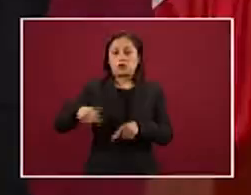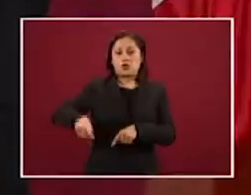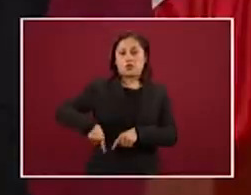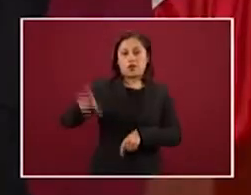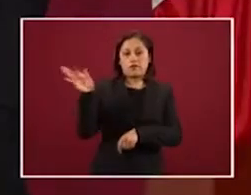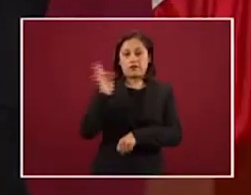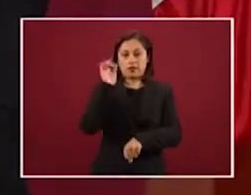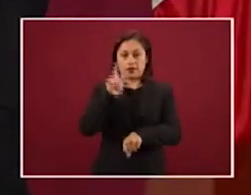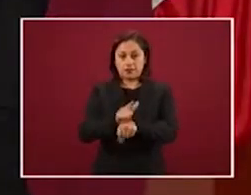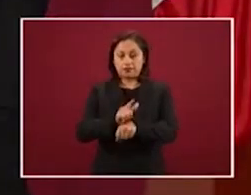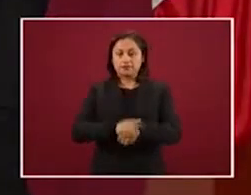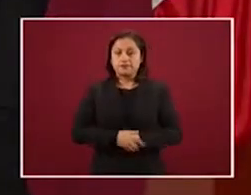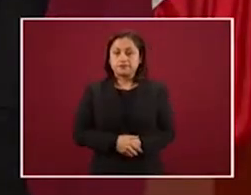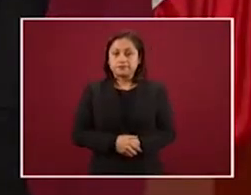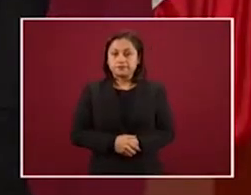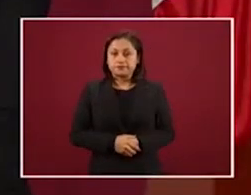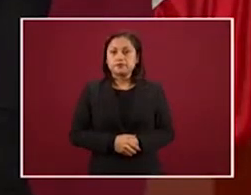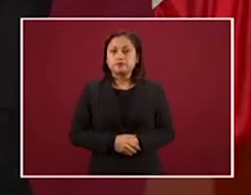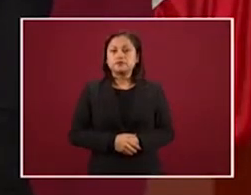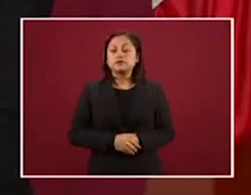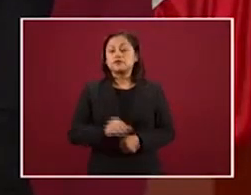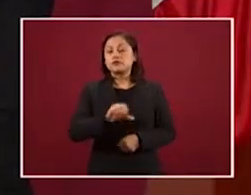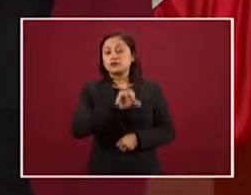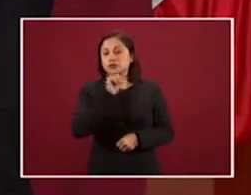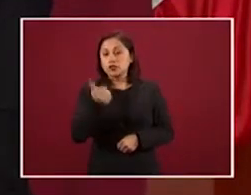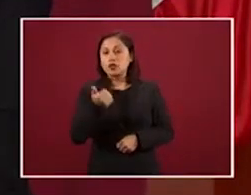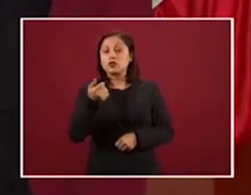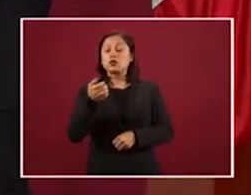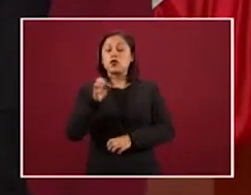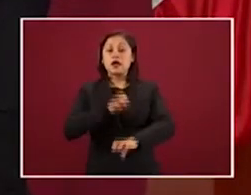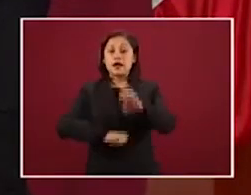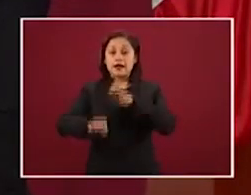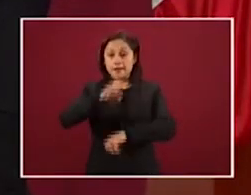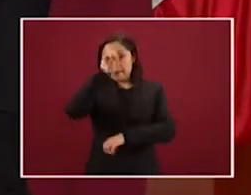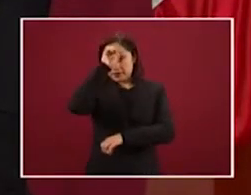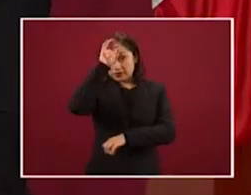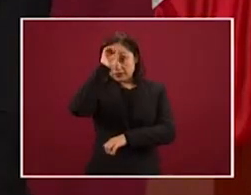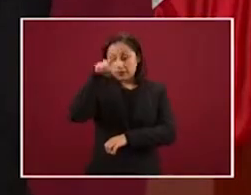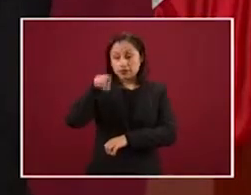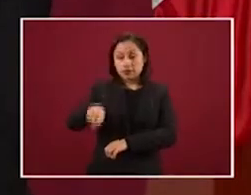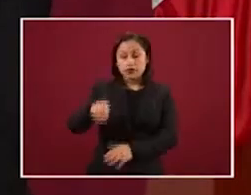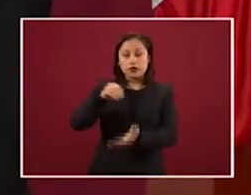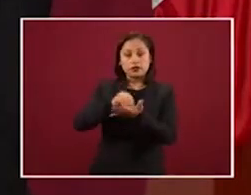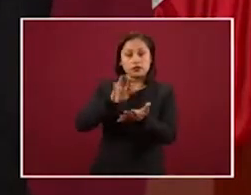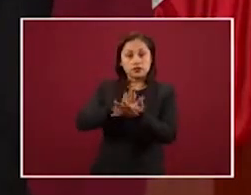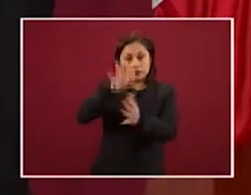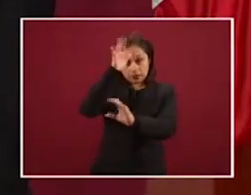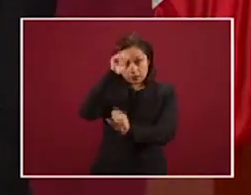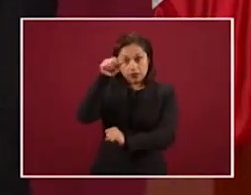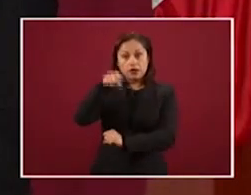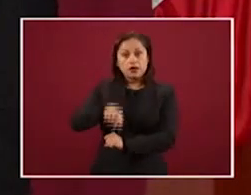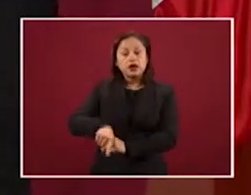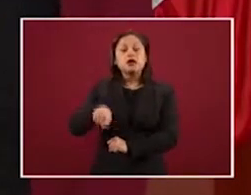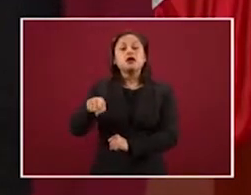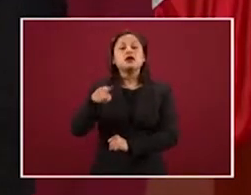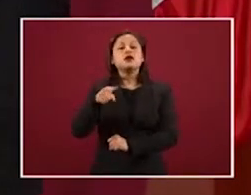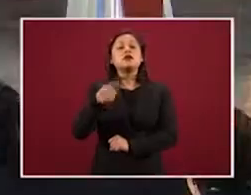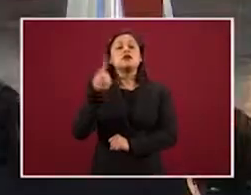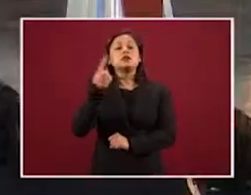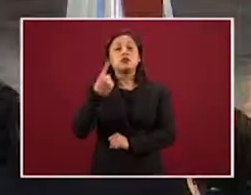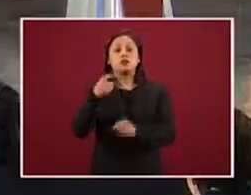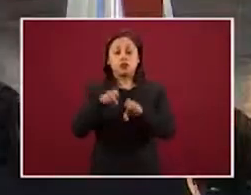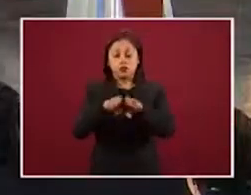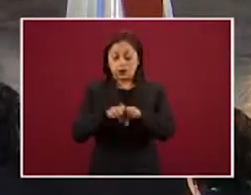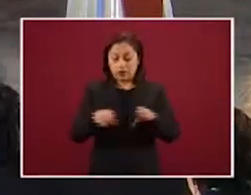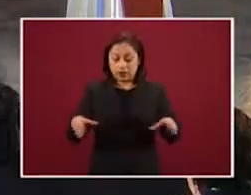otro compromiso de la empresa minera, lo repetía, fue la creación de una unidad que se encargara de todo eso, se le dio el